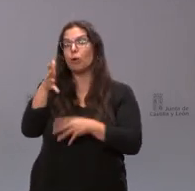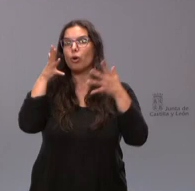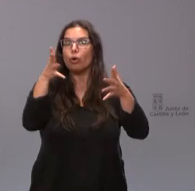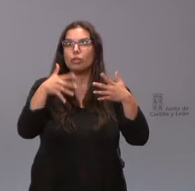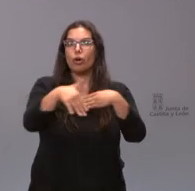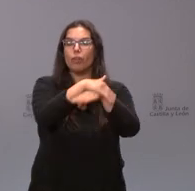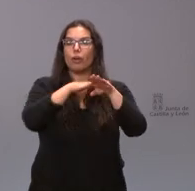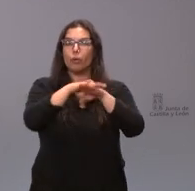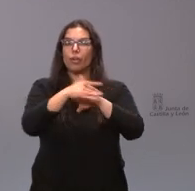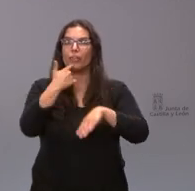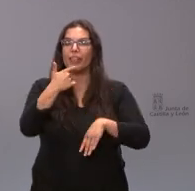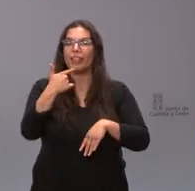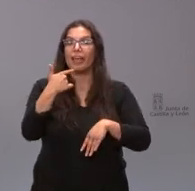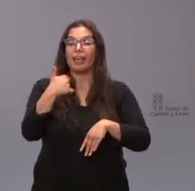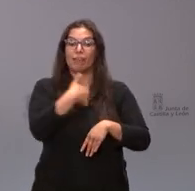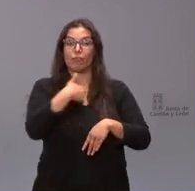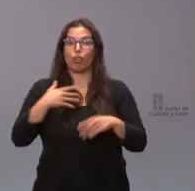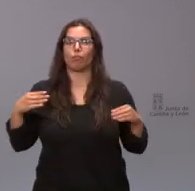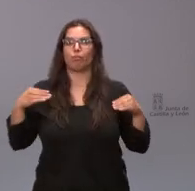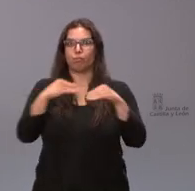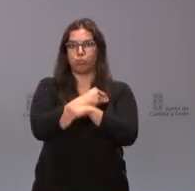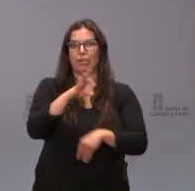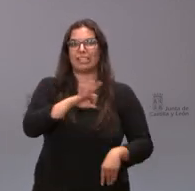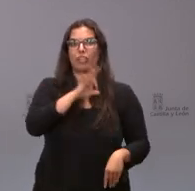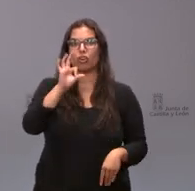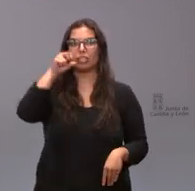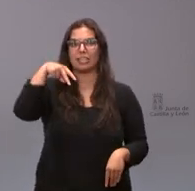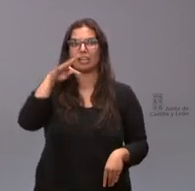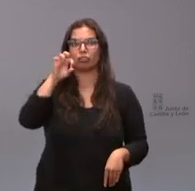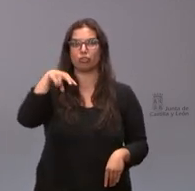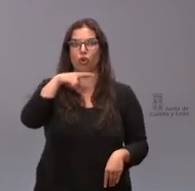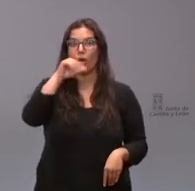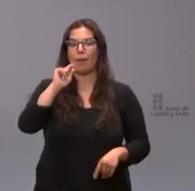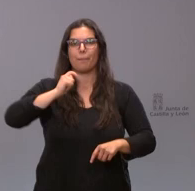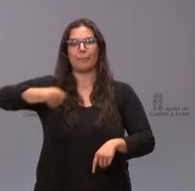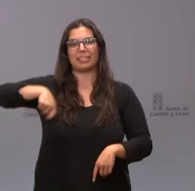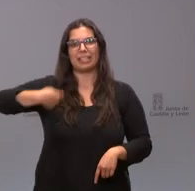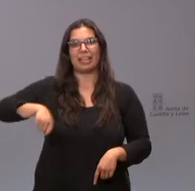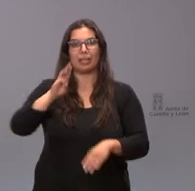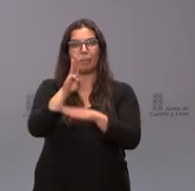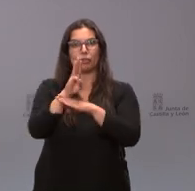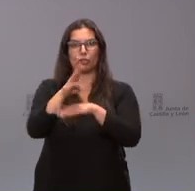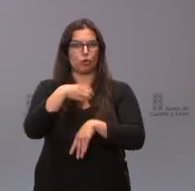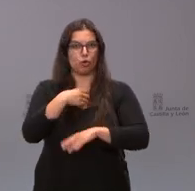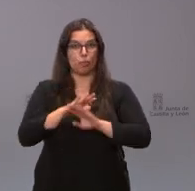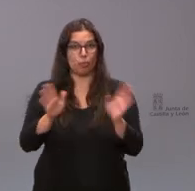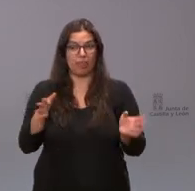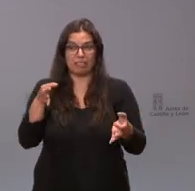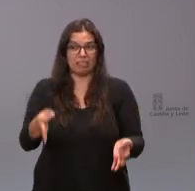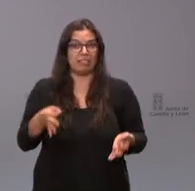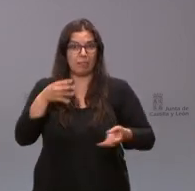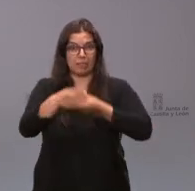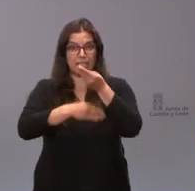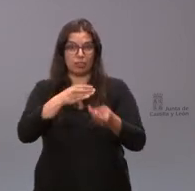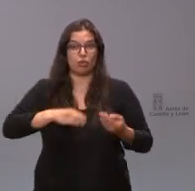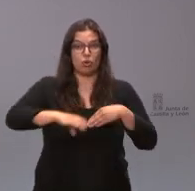decide que hay una incompatibilidad para que el señor Santonja presida el patronato que es lo que siempre se había hecho el consejero